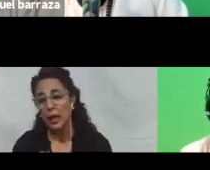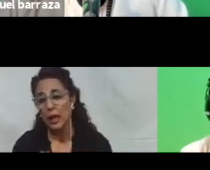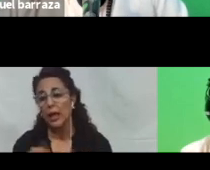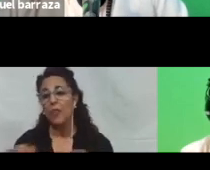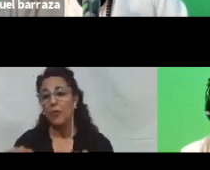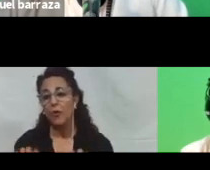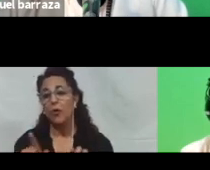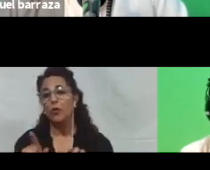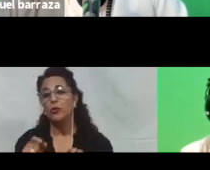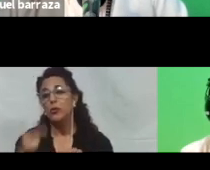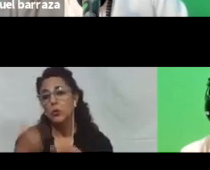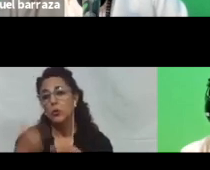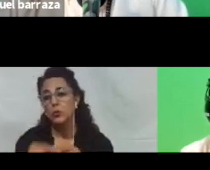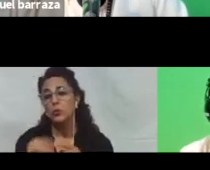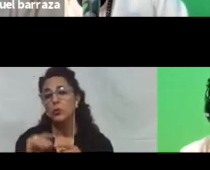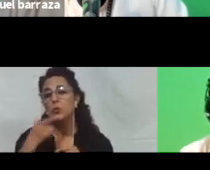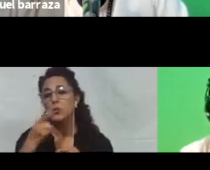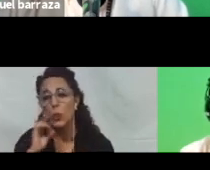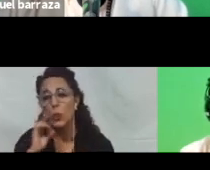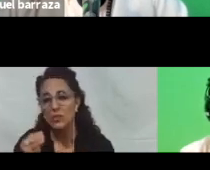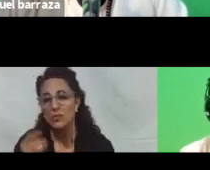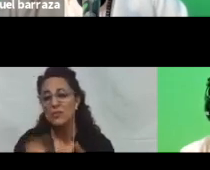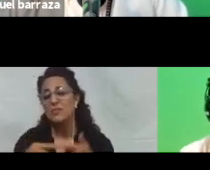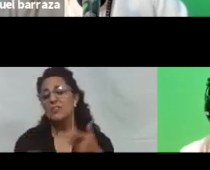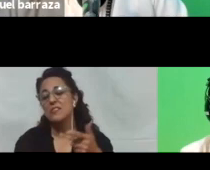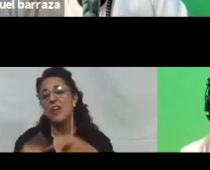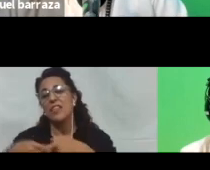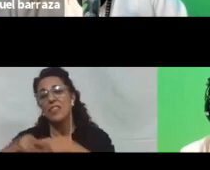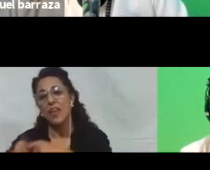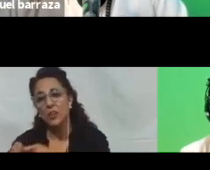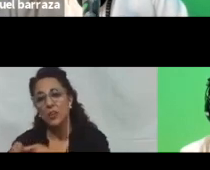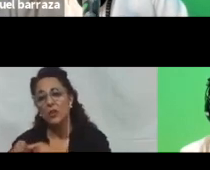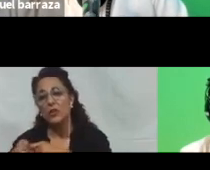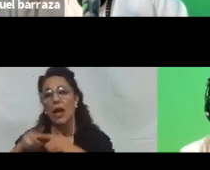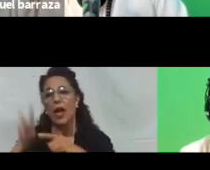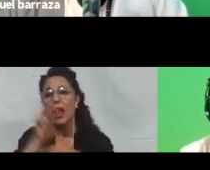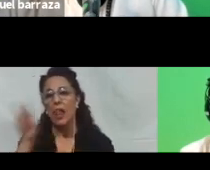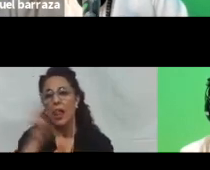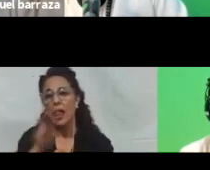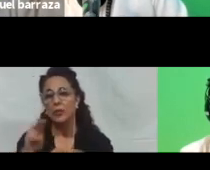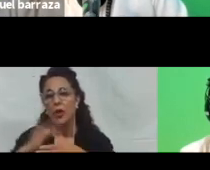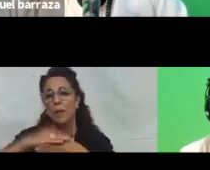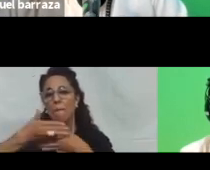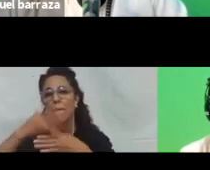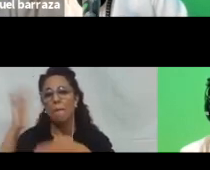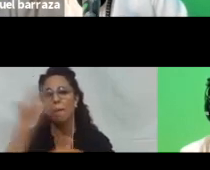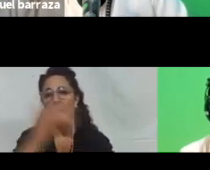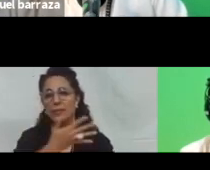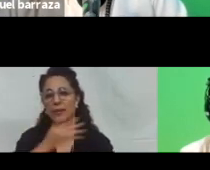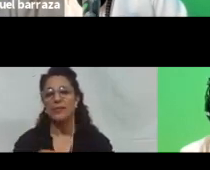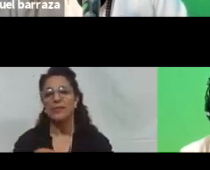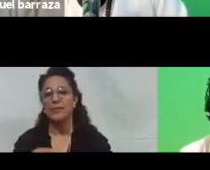dispositivo, switch o algún tipo de tecnología, lector de pantalla, el reconocimiento de la